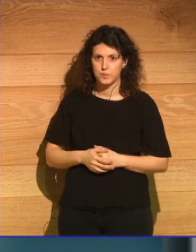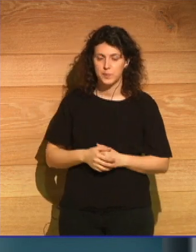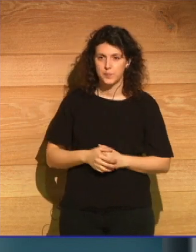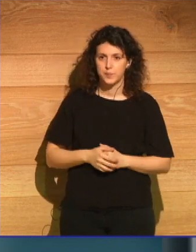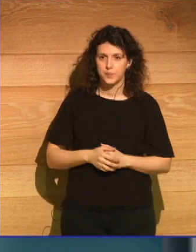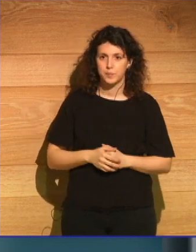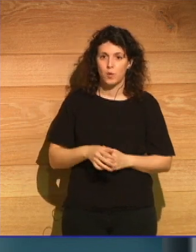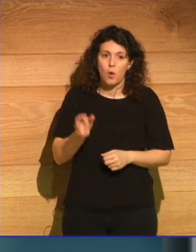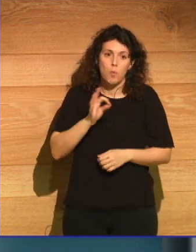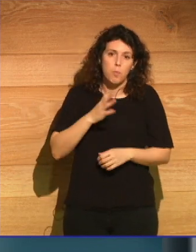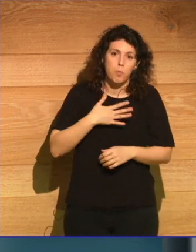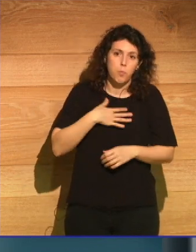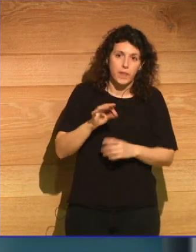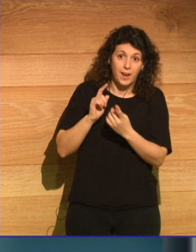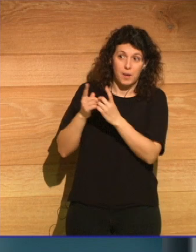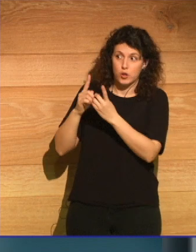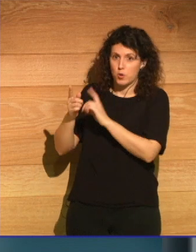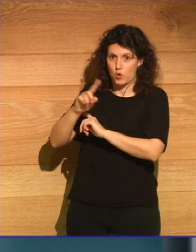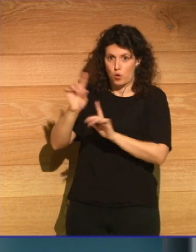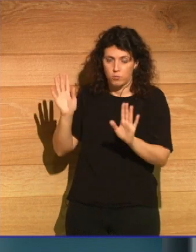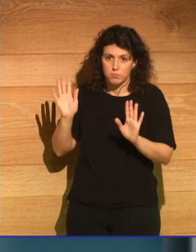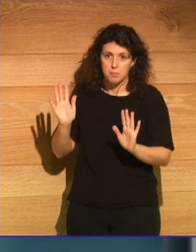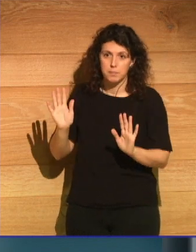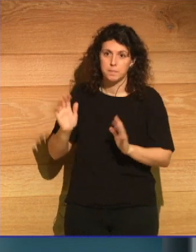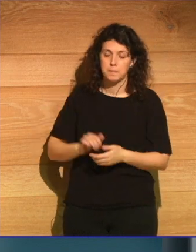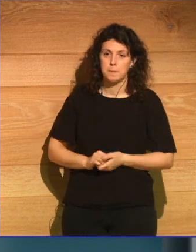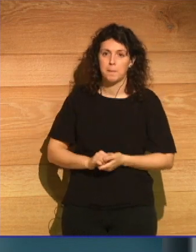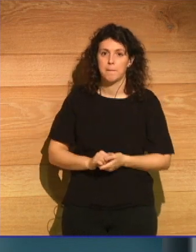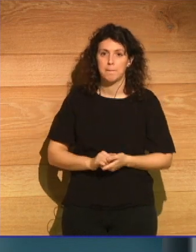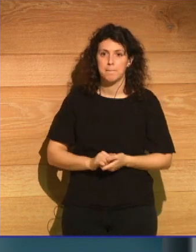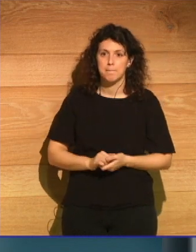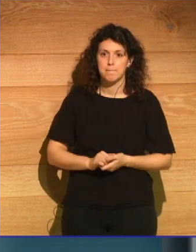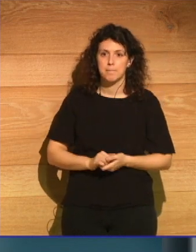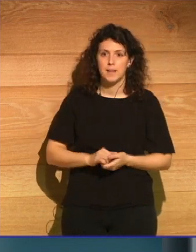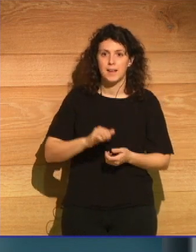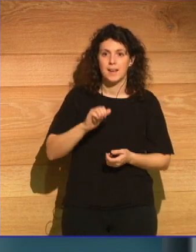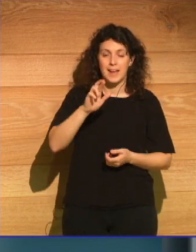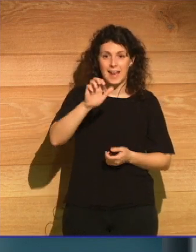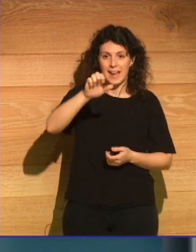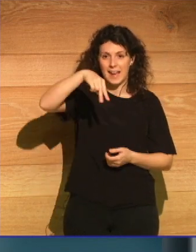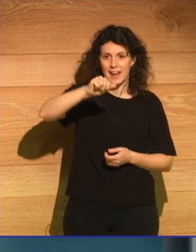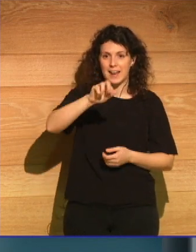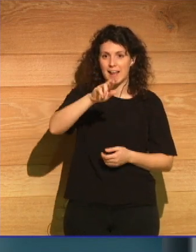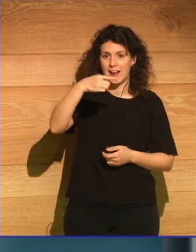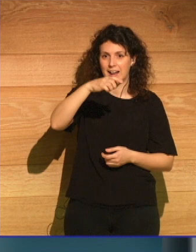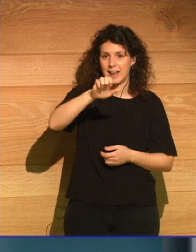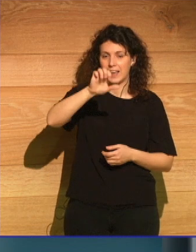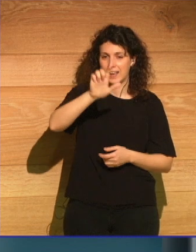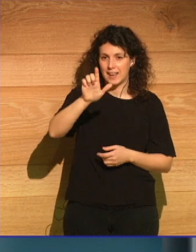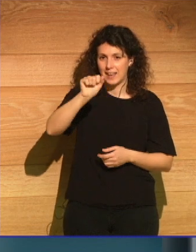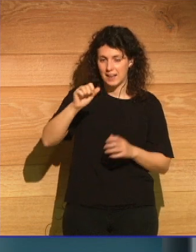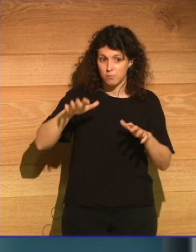O tal vez no sea tan remoto. Lo que la enargeia revela no es siempre fácil de afrontar.